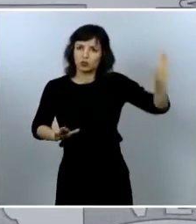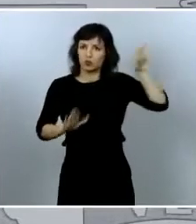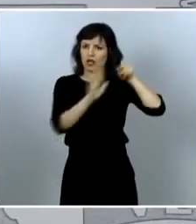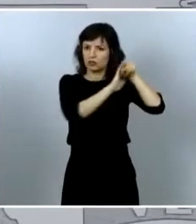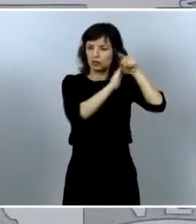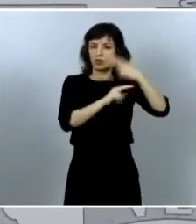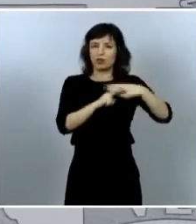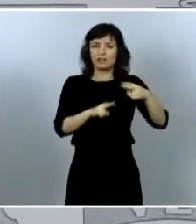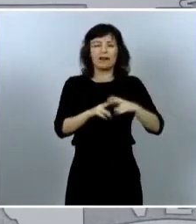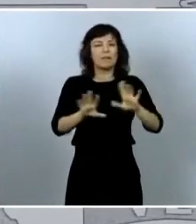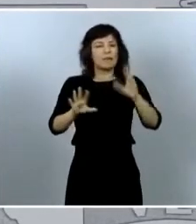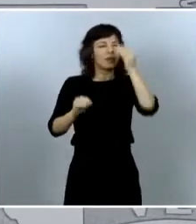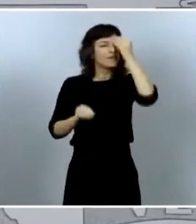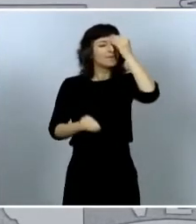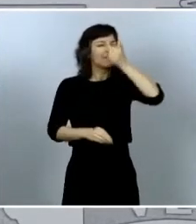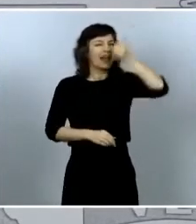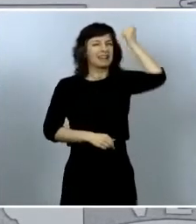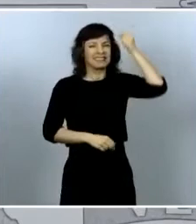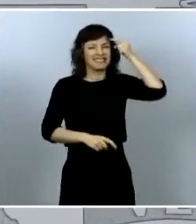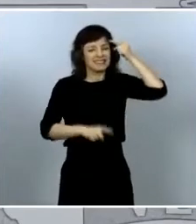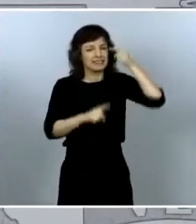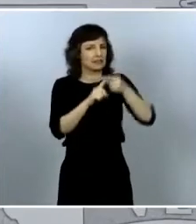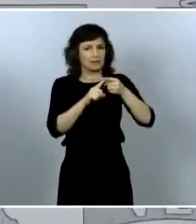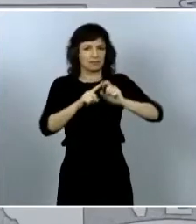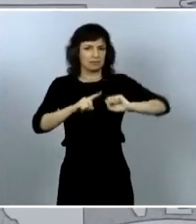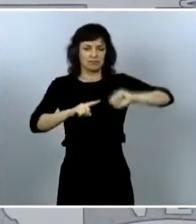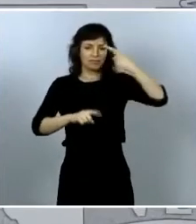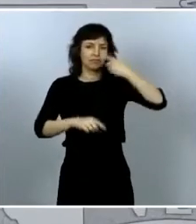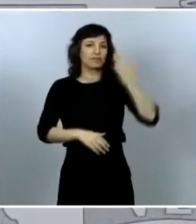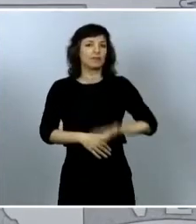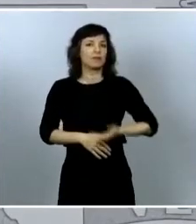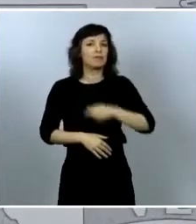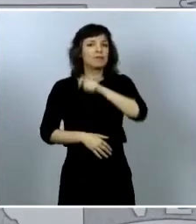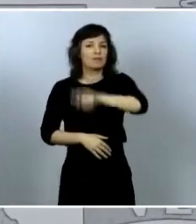pensando sobre todo y por encima de todo en las personas